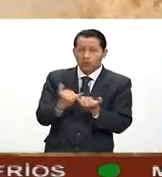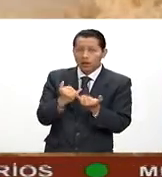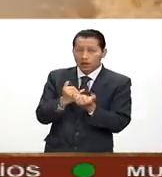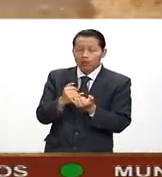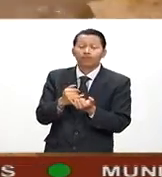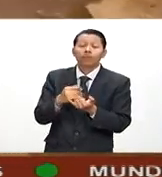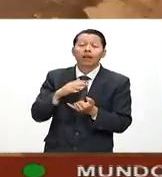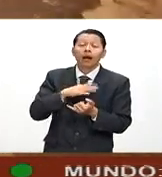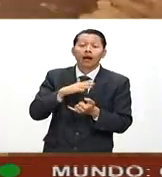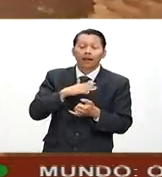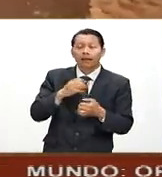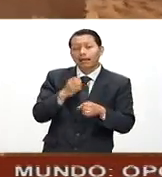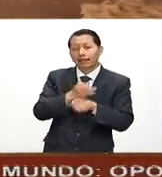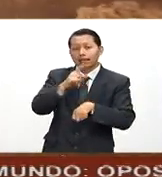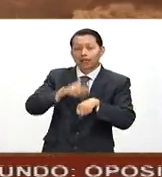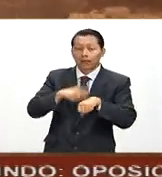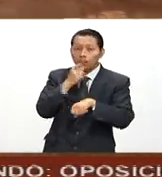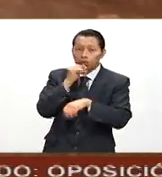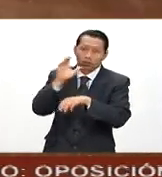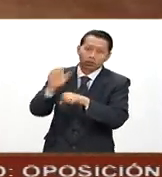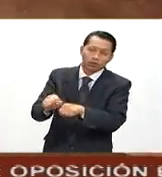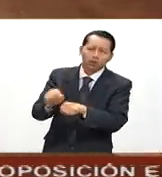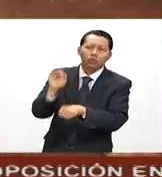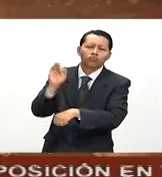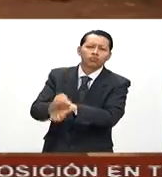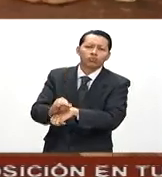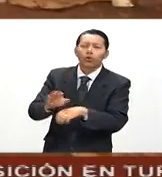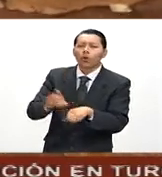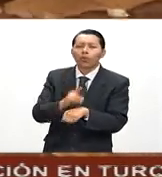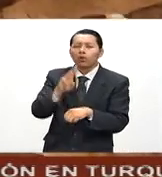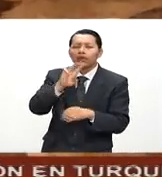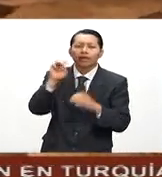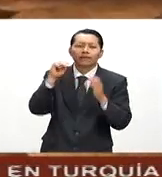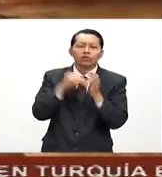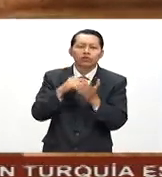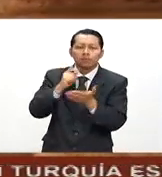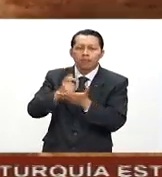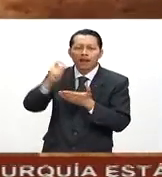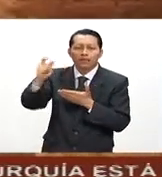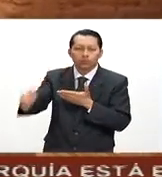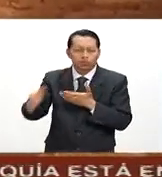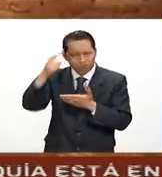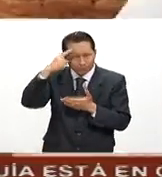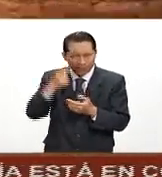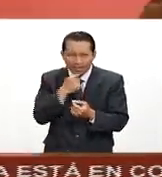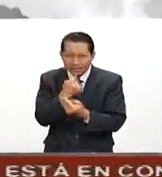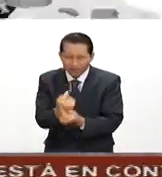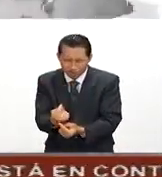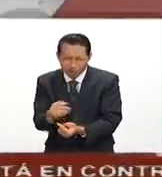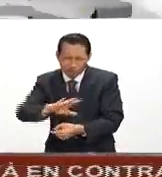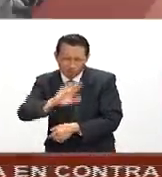lograron liberarlos después de acordar un pago de 300 mil pesos con los padres del menor como indemnización.